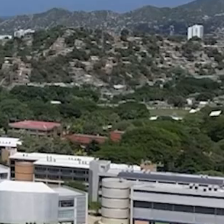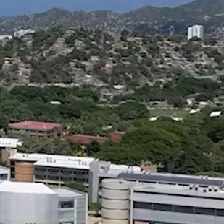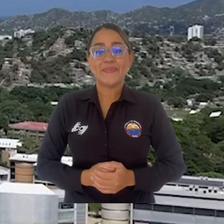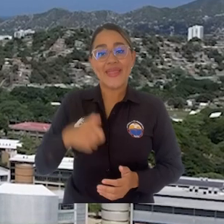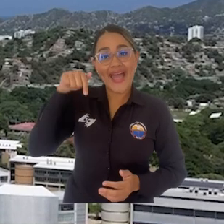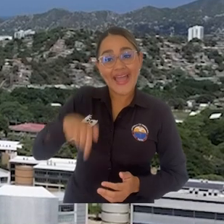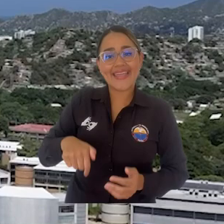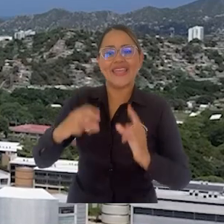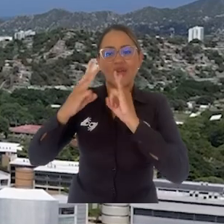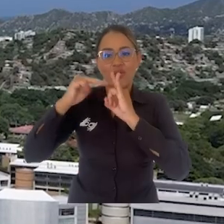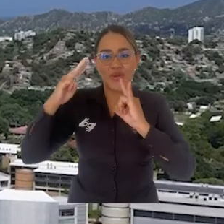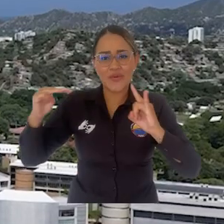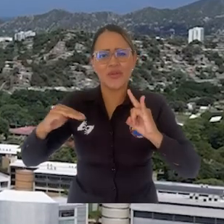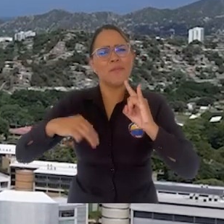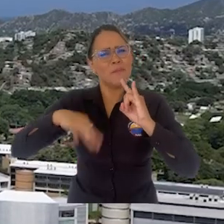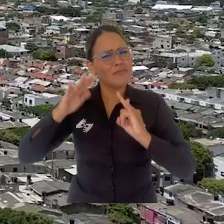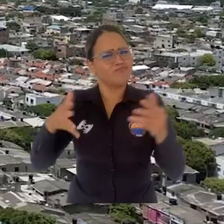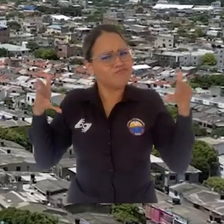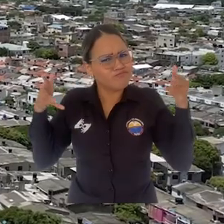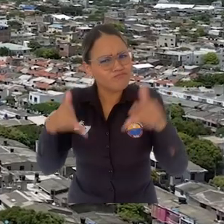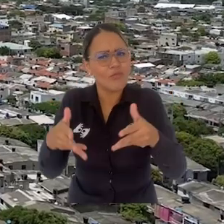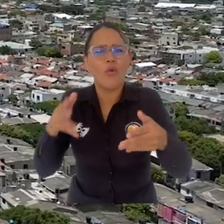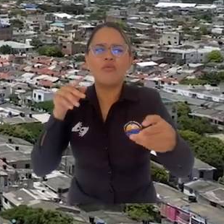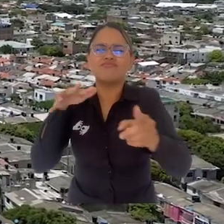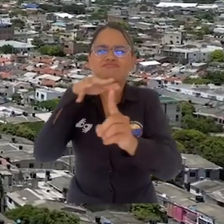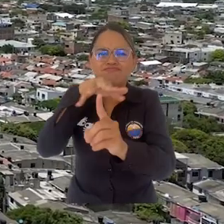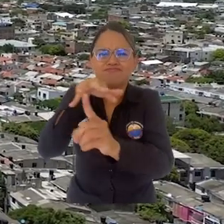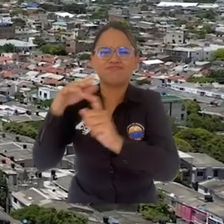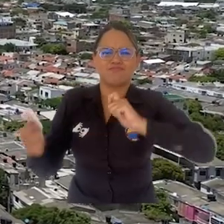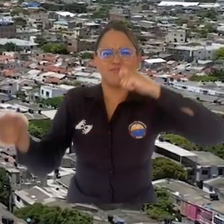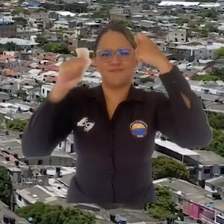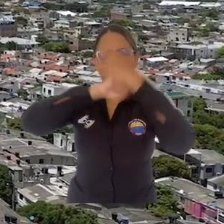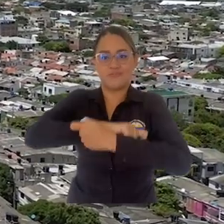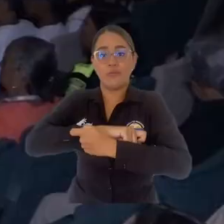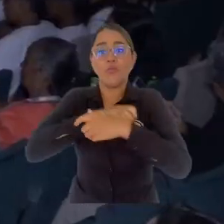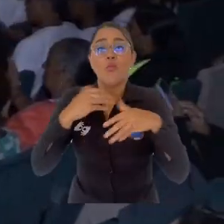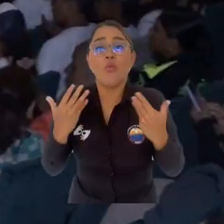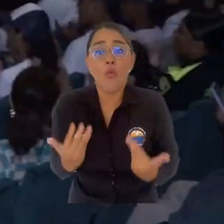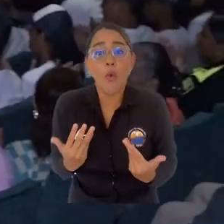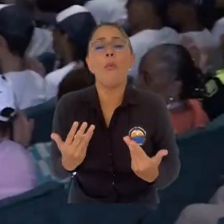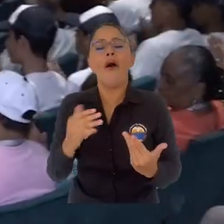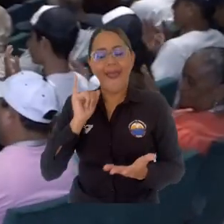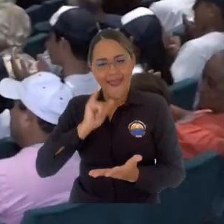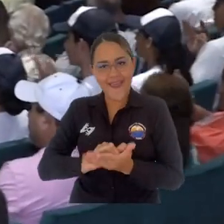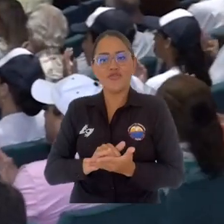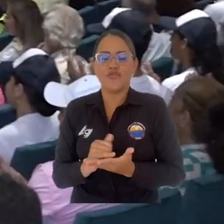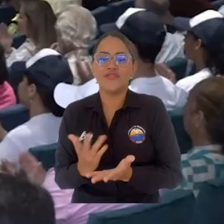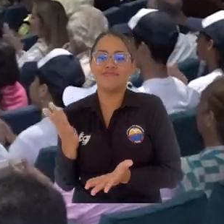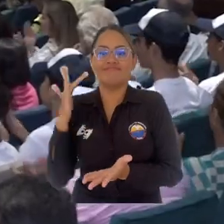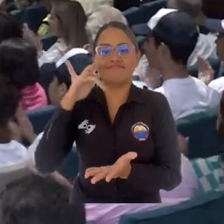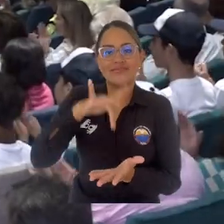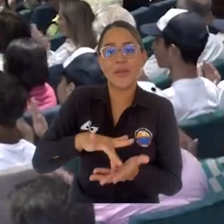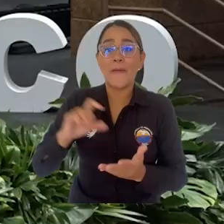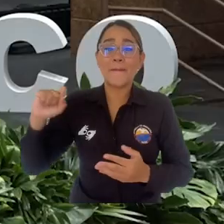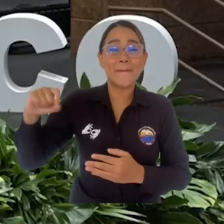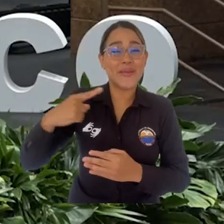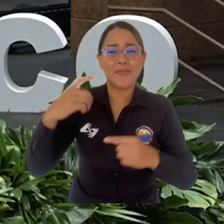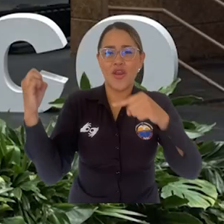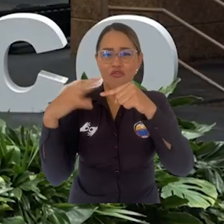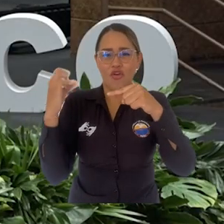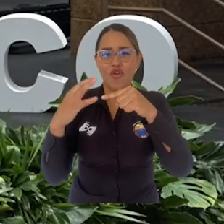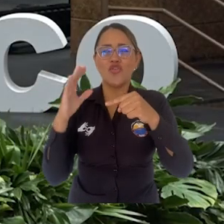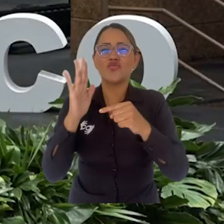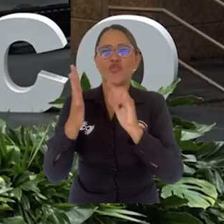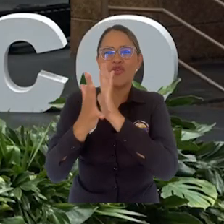Desde la Universidad del Magdalena seguimos aportando a la transformación del territorio. Por eso participamos en el primer foro de centros